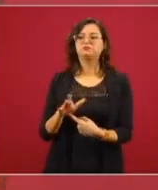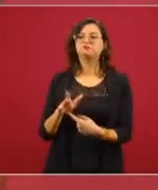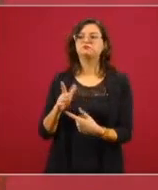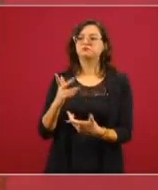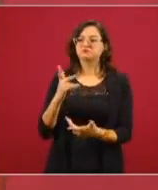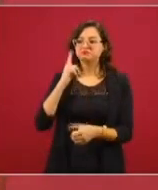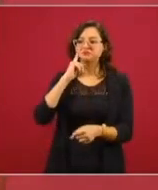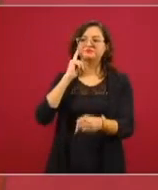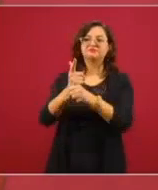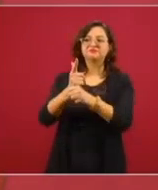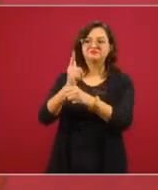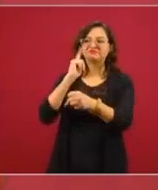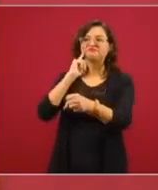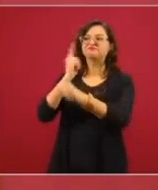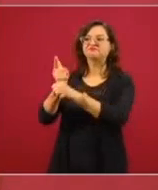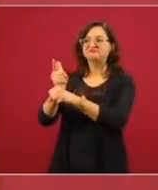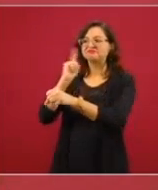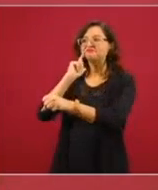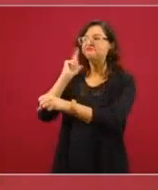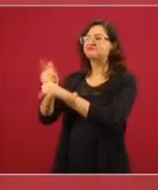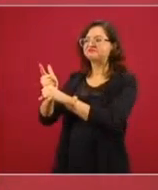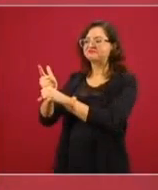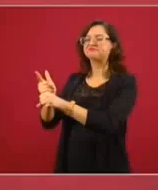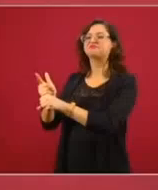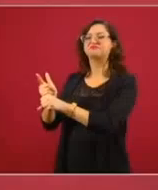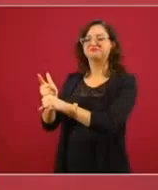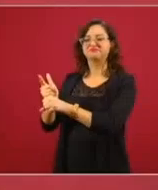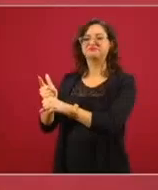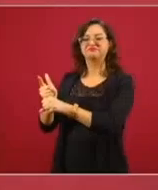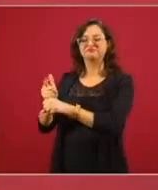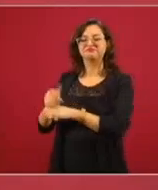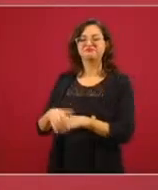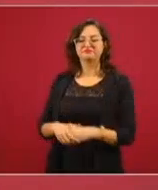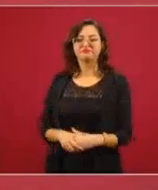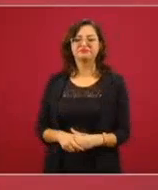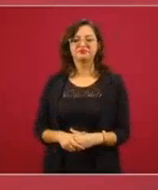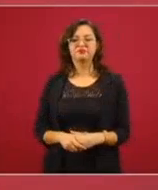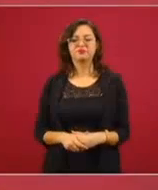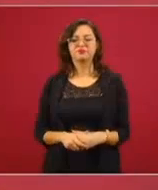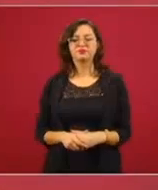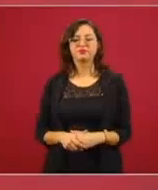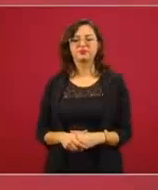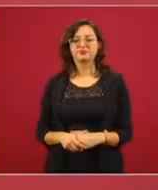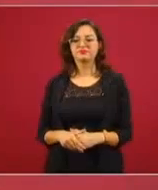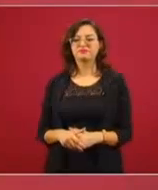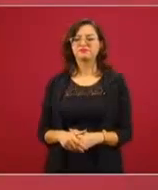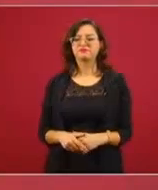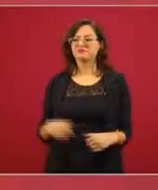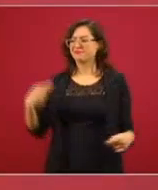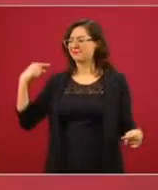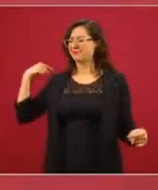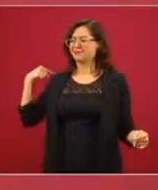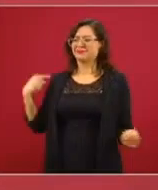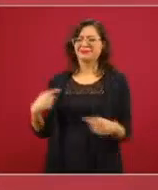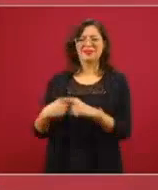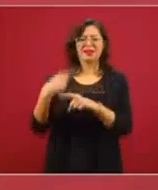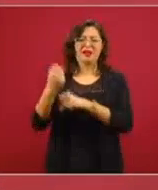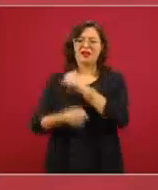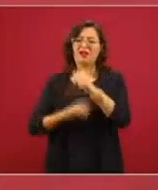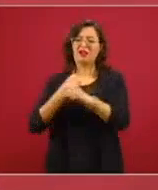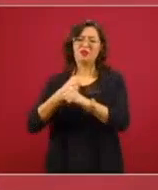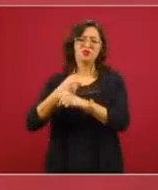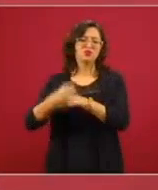estos actos de corrupción, esto que